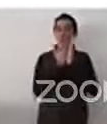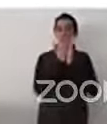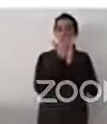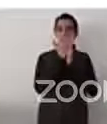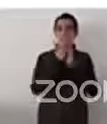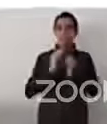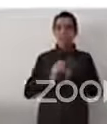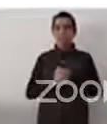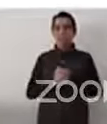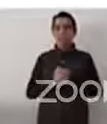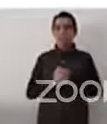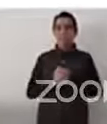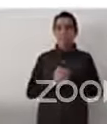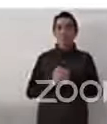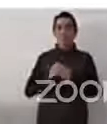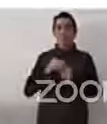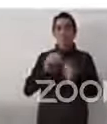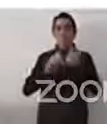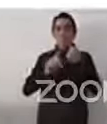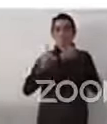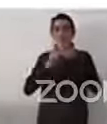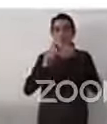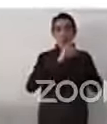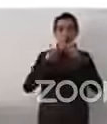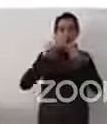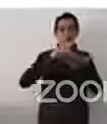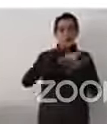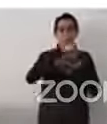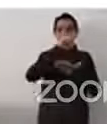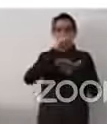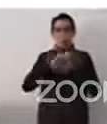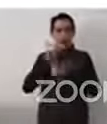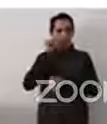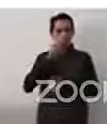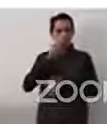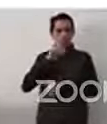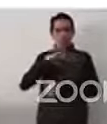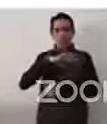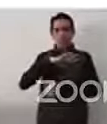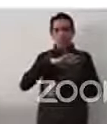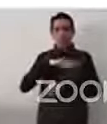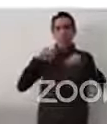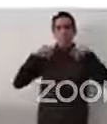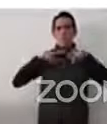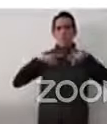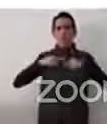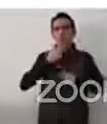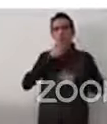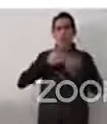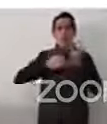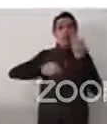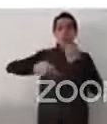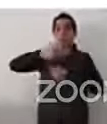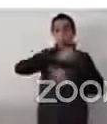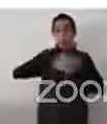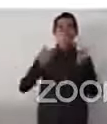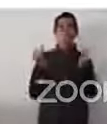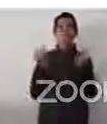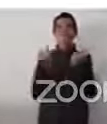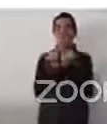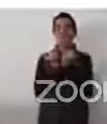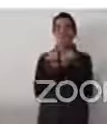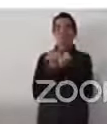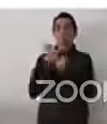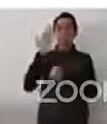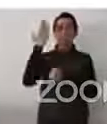el tema de todos los hombres, por ejemplo, incluso cuando surge el derecho internacional de derechos humanos,